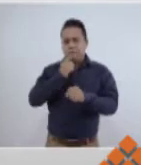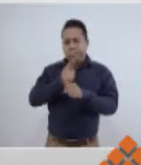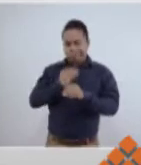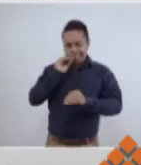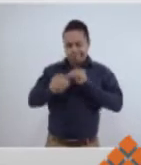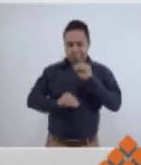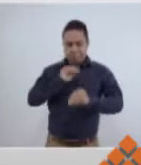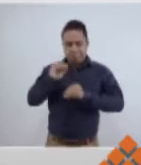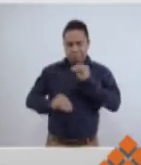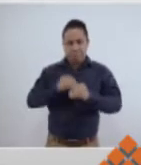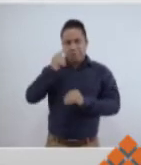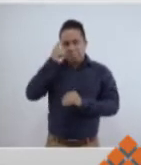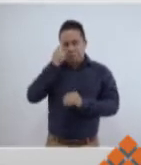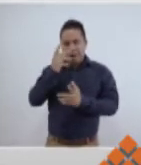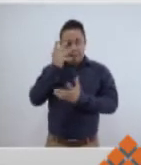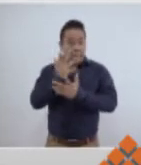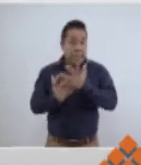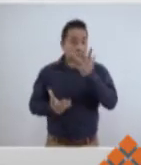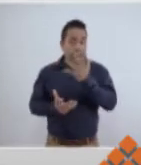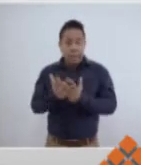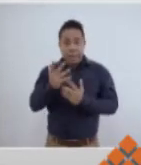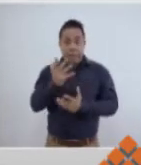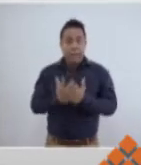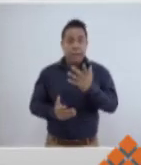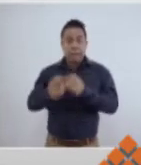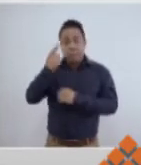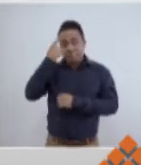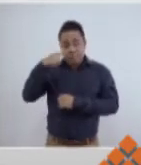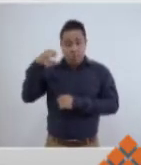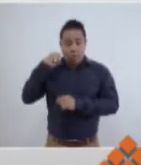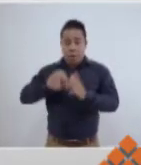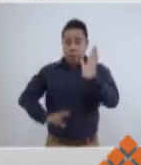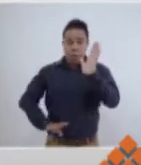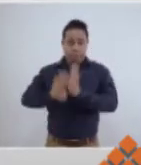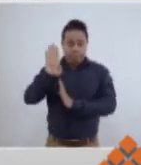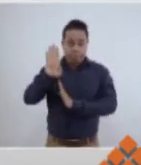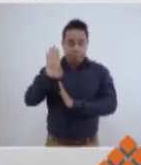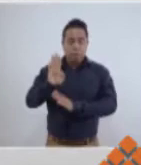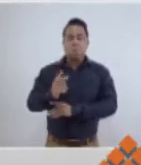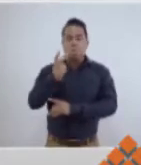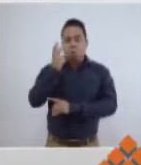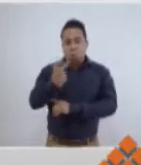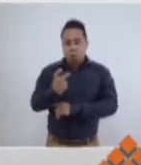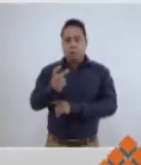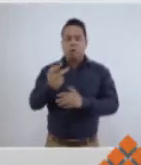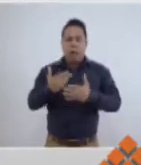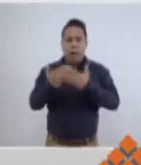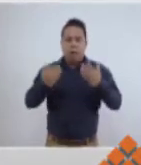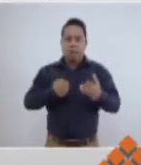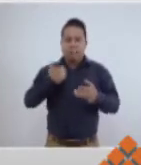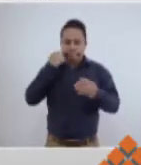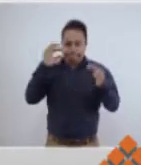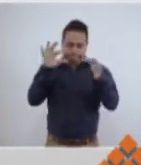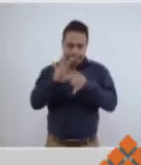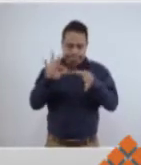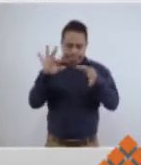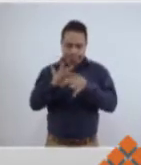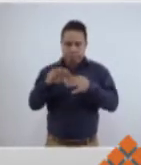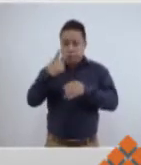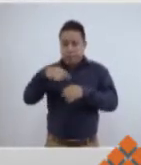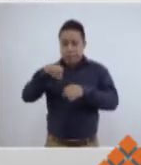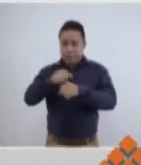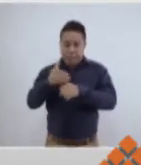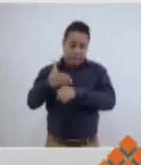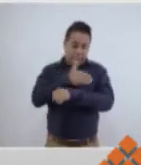condiciones para construir las acciones que permitan que Oaxaca crezca. Por eso, hoy te quiero compartir las cinco acciones